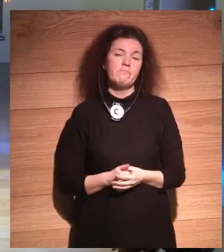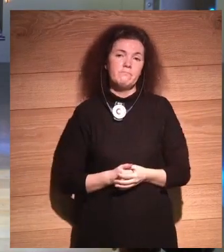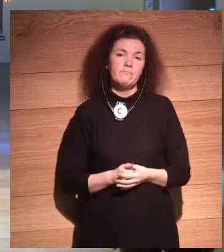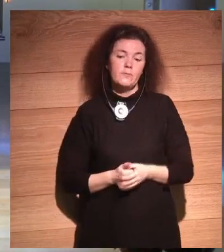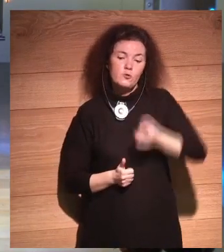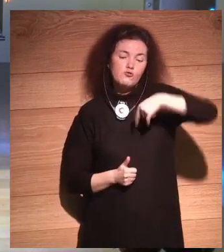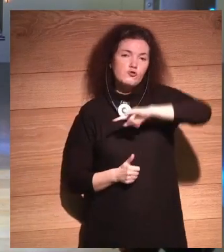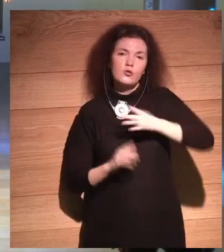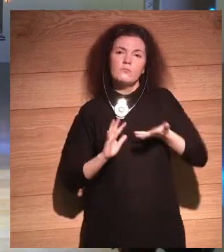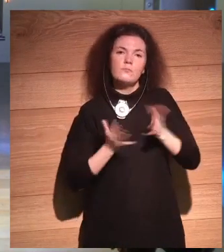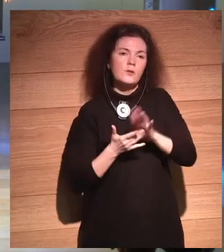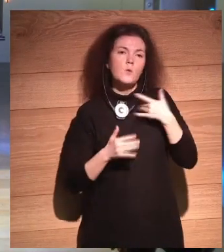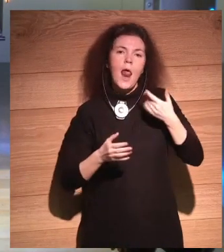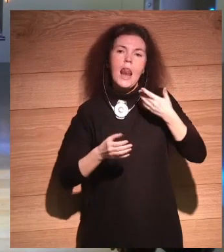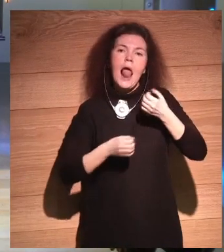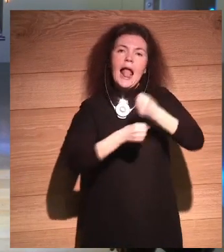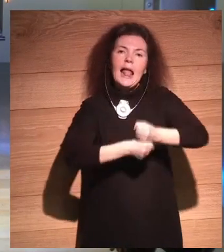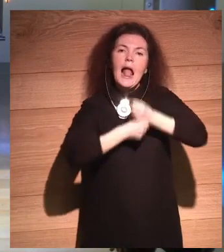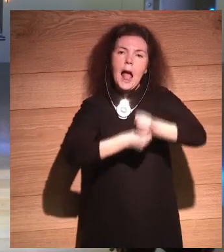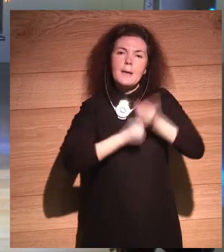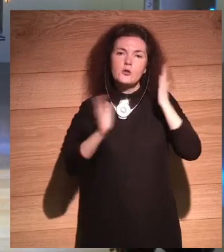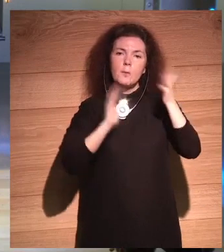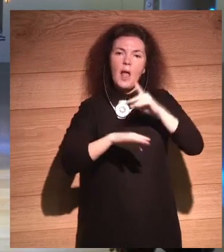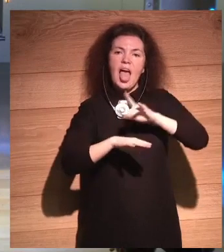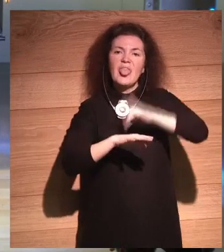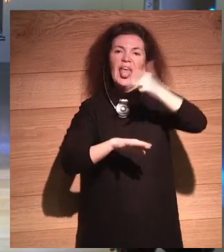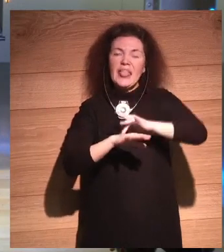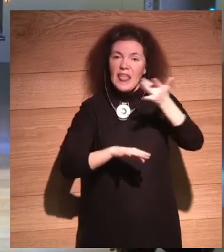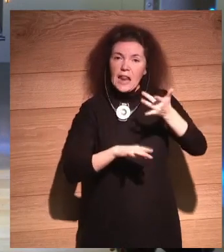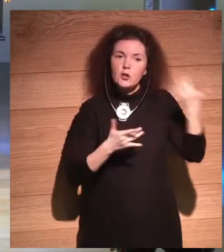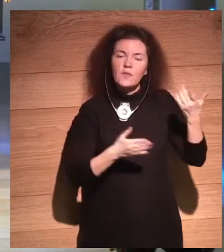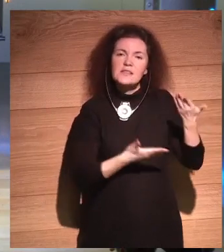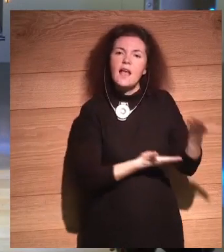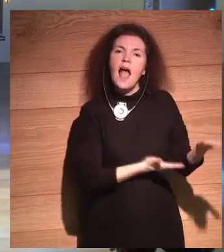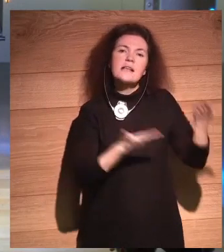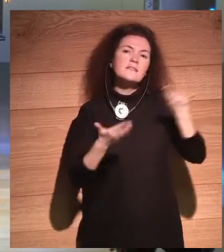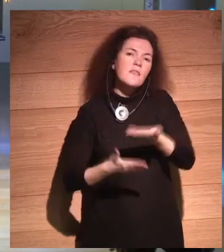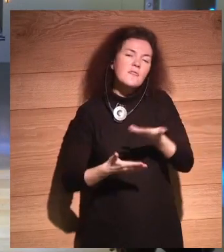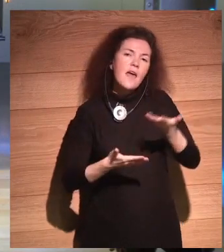Nosotros nos convertiríamos en los caballos de la era digital. Entonces, la asistencia a inteligencia